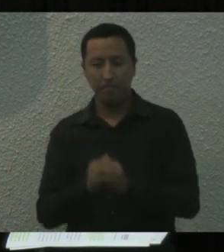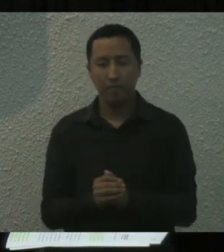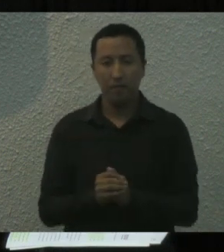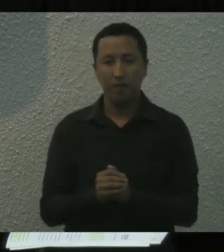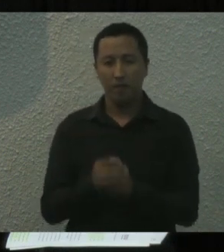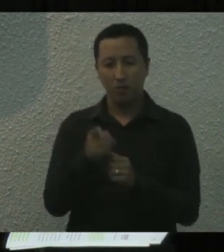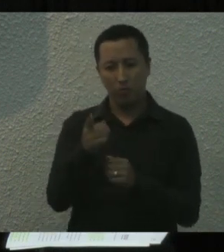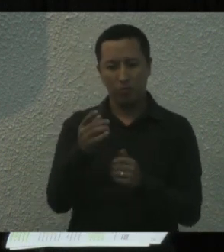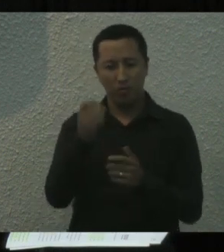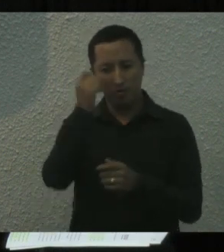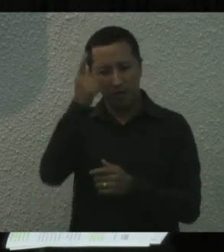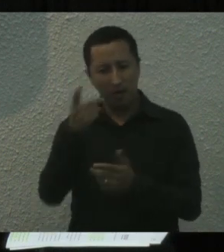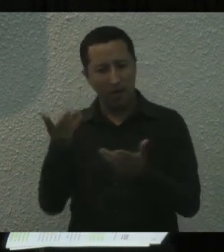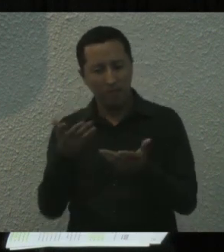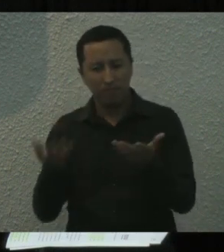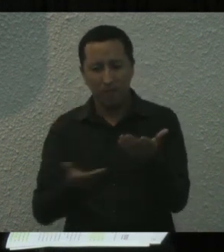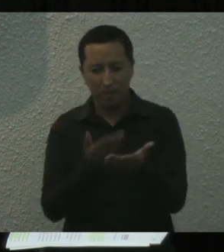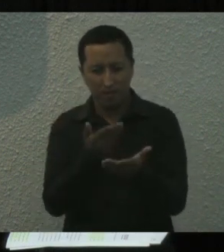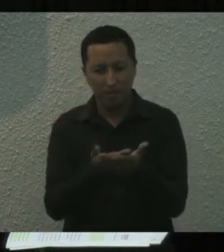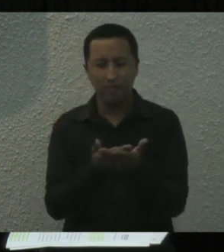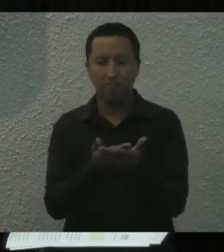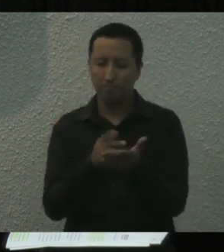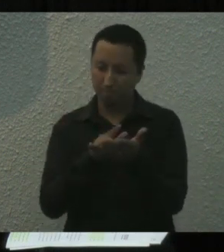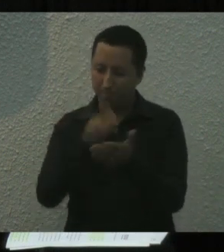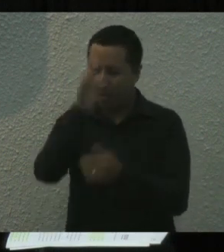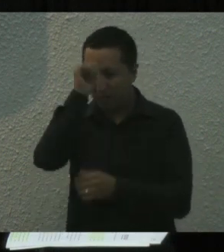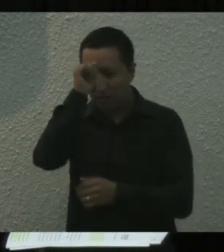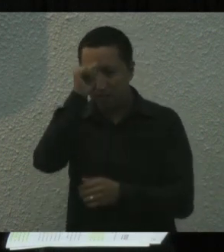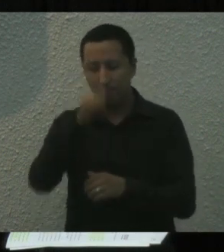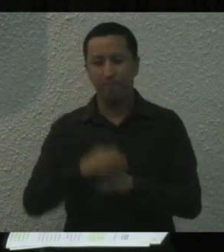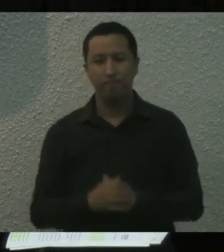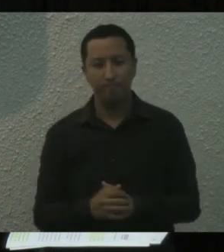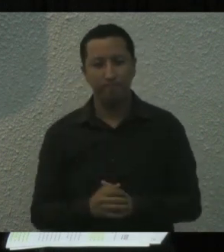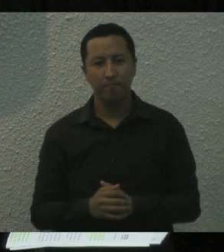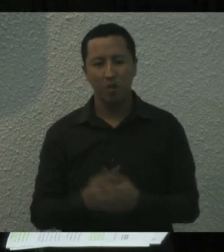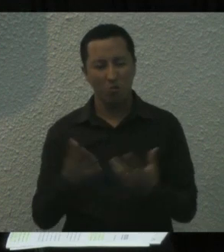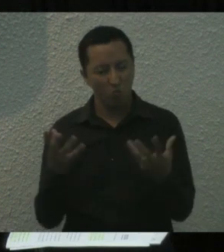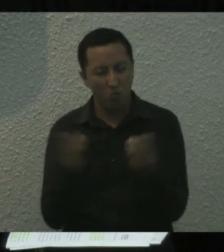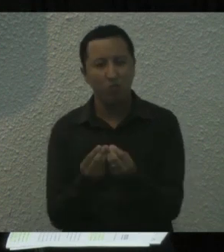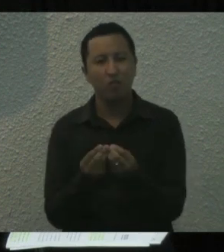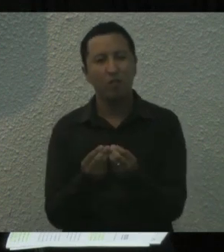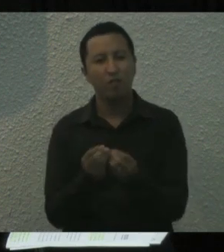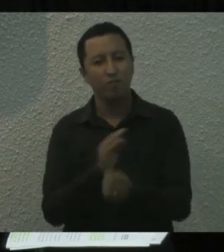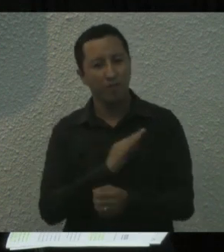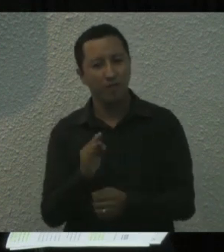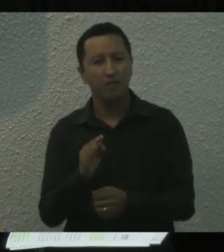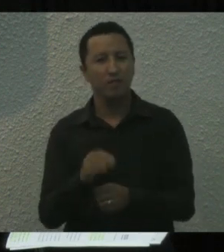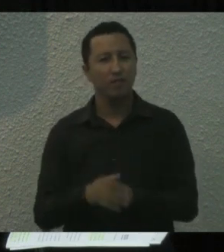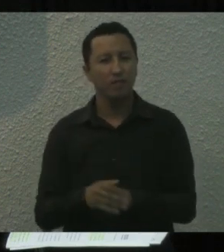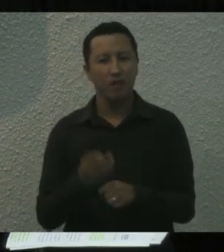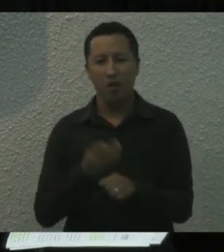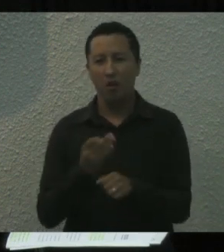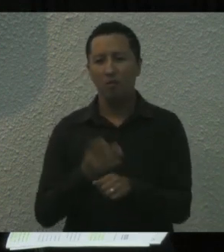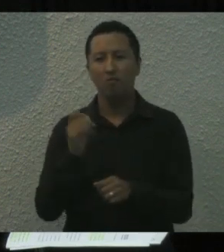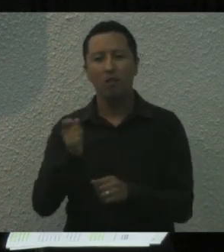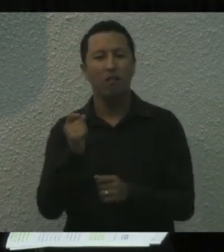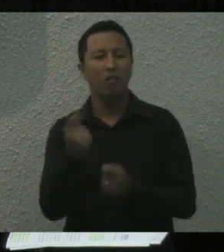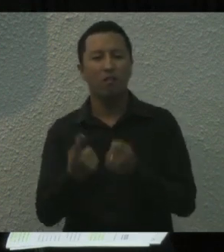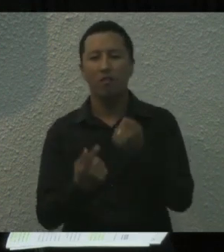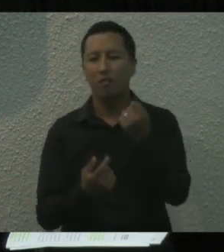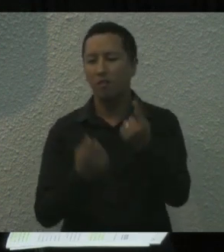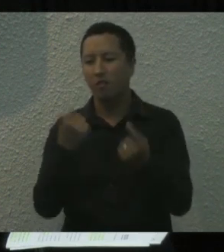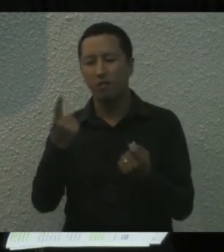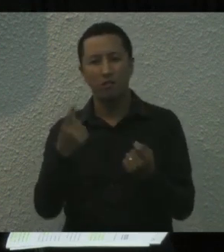A tu iniciativa, vamos a sumar, aquí no son protagonismos,